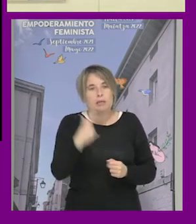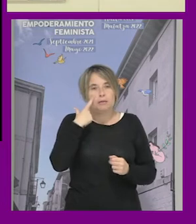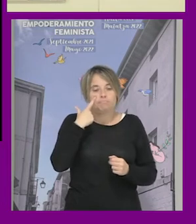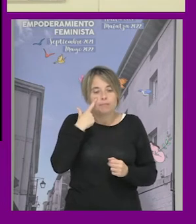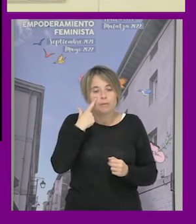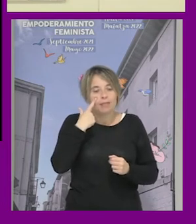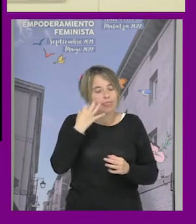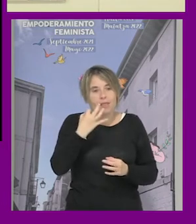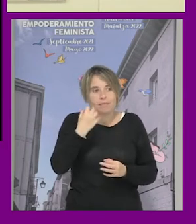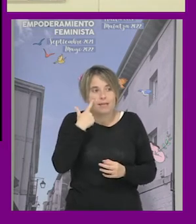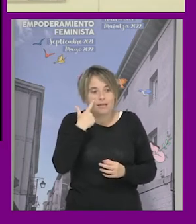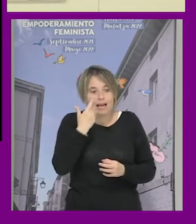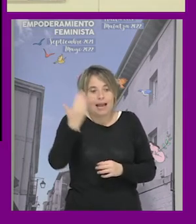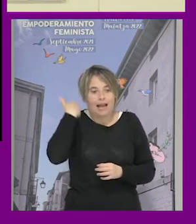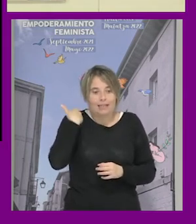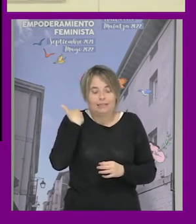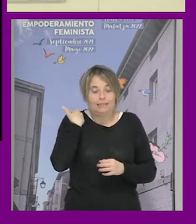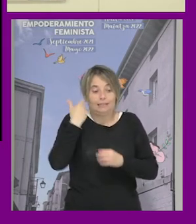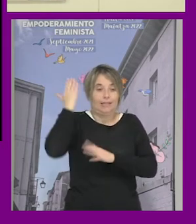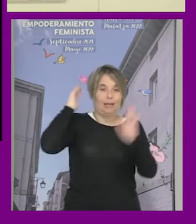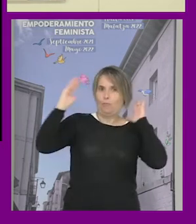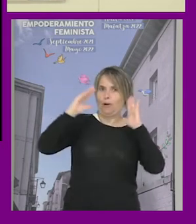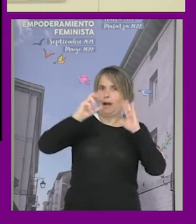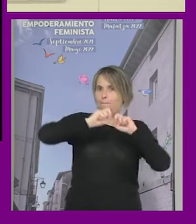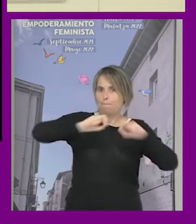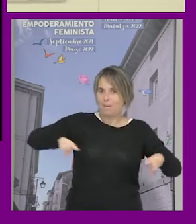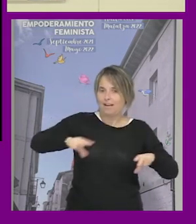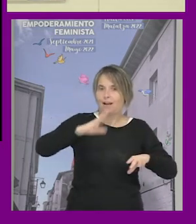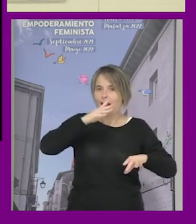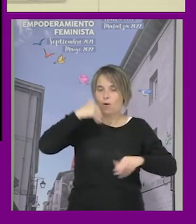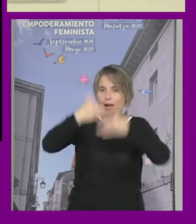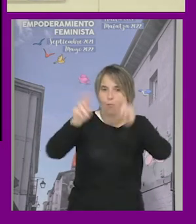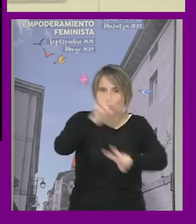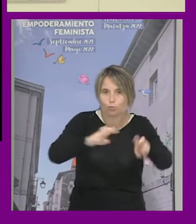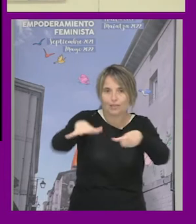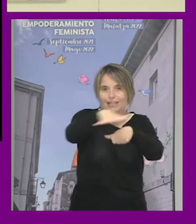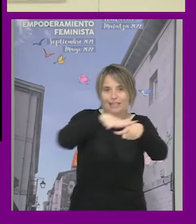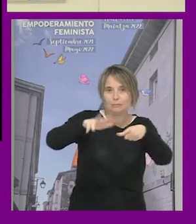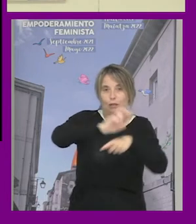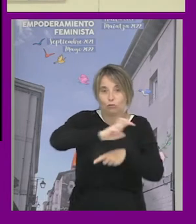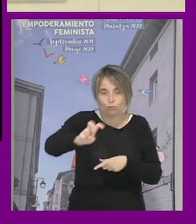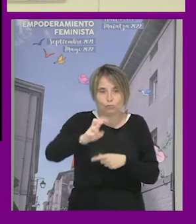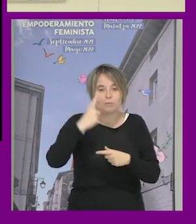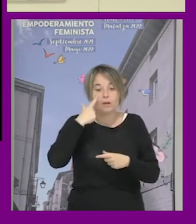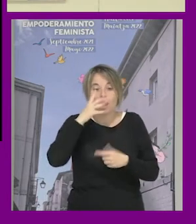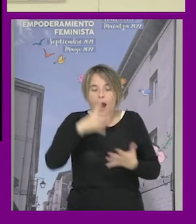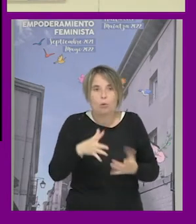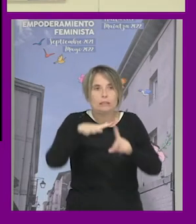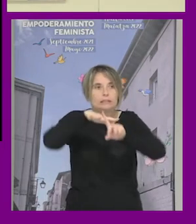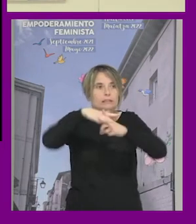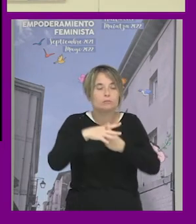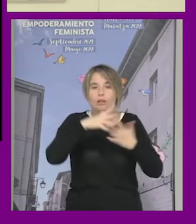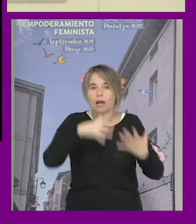salir corriendo de donde estábamos porque era terrible y tenemos que buscar otro espacio pero ahora mismo estamos en un punto donde